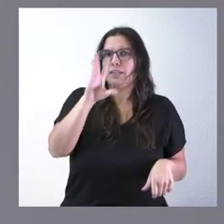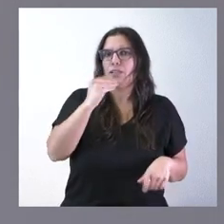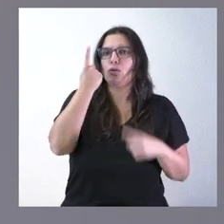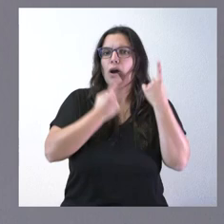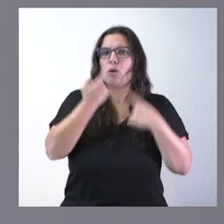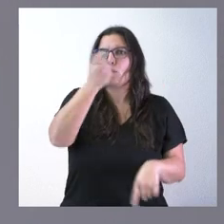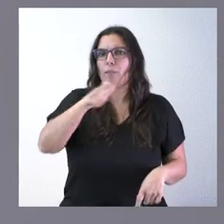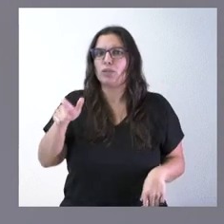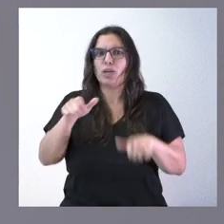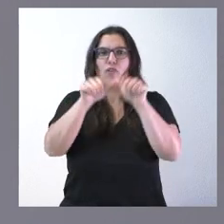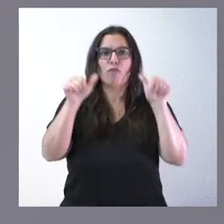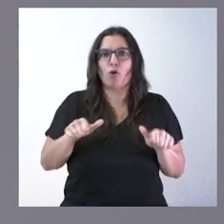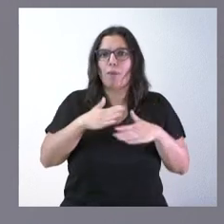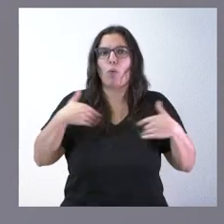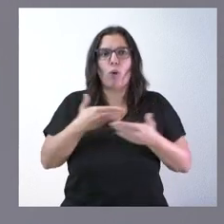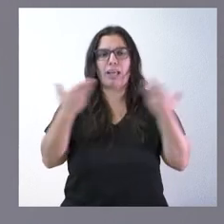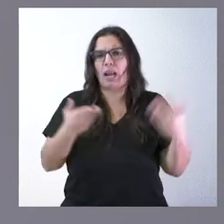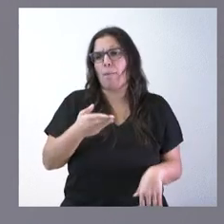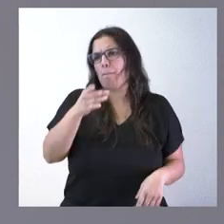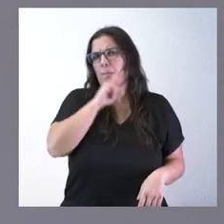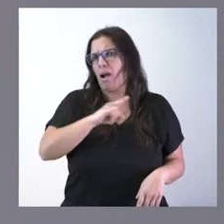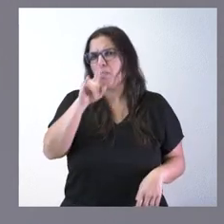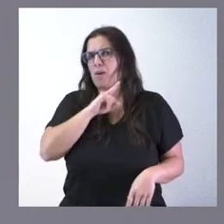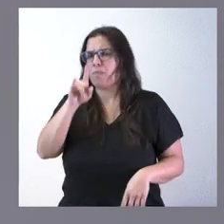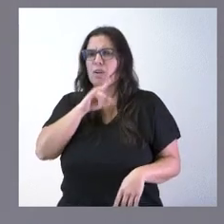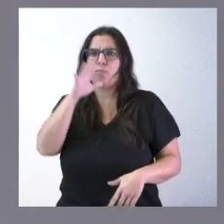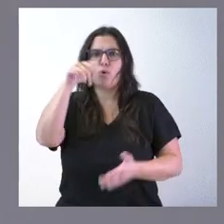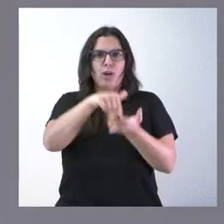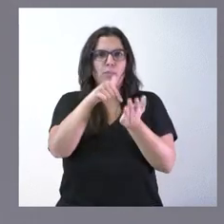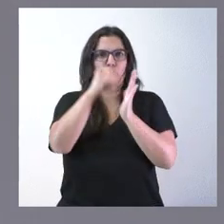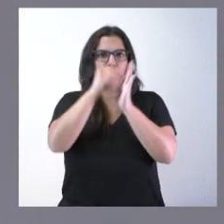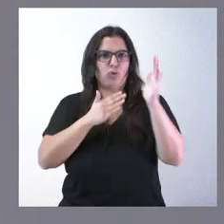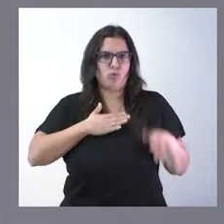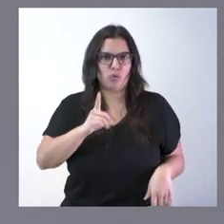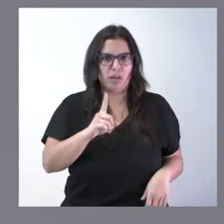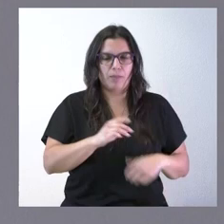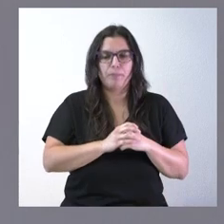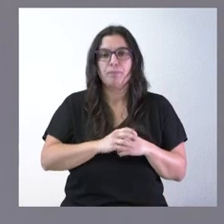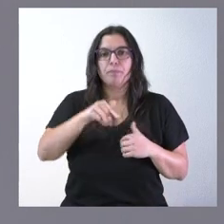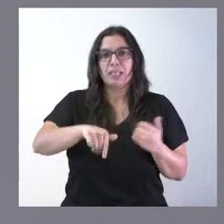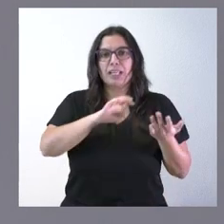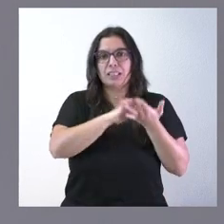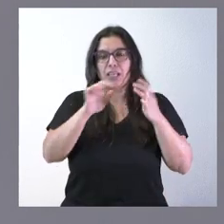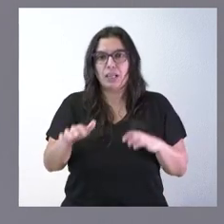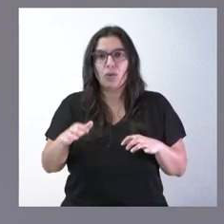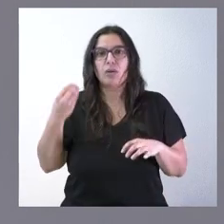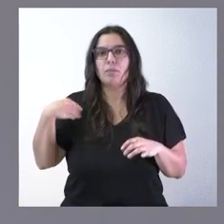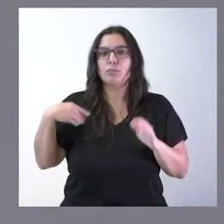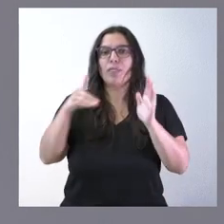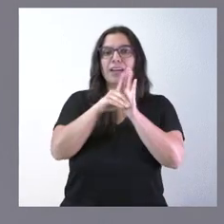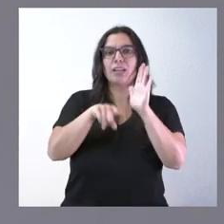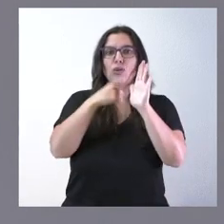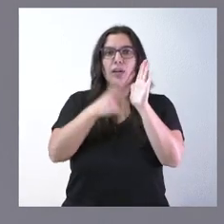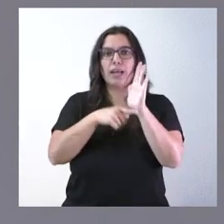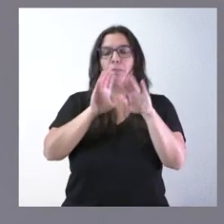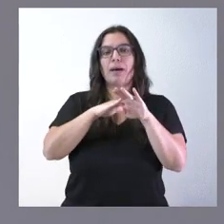cualquier fórmula les parezca mal cuando de bajar impuestos se trate en Castilla y León no disponemos del decreto ley como fórmula de